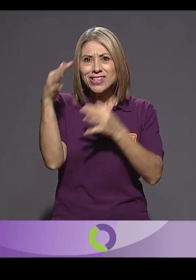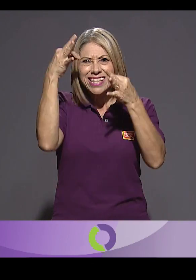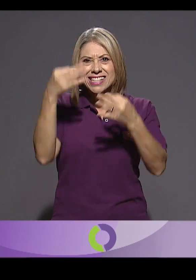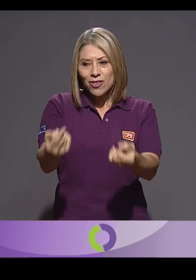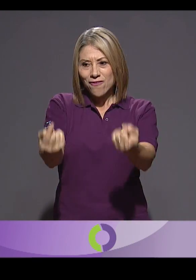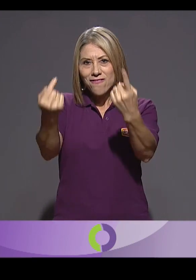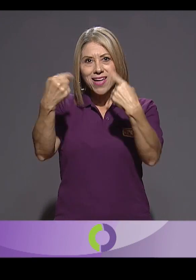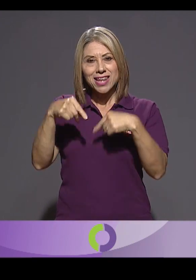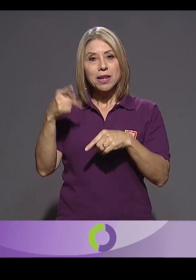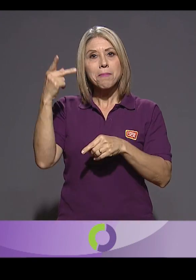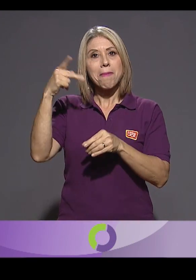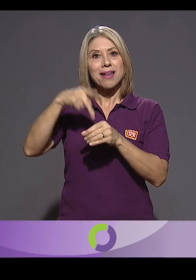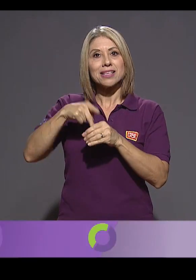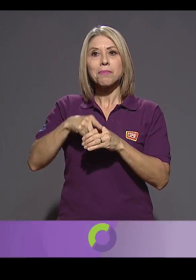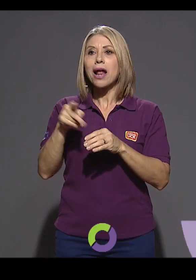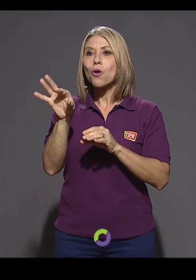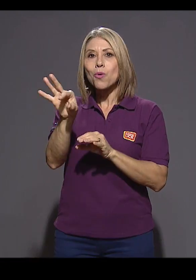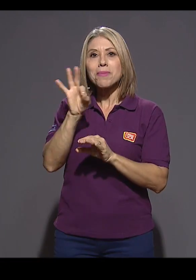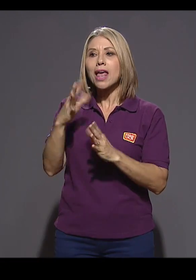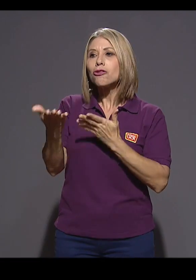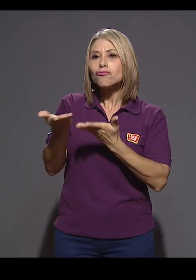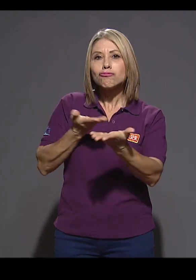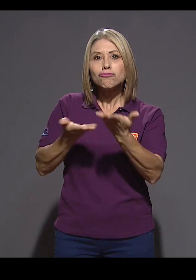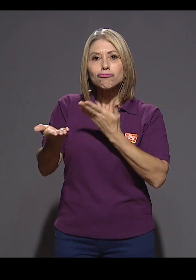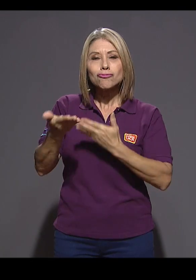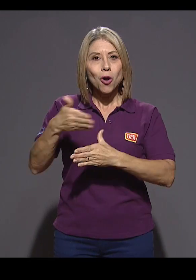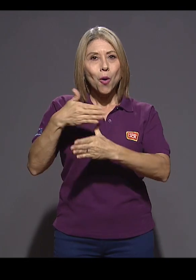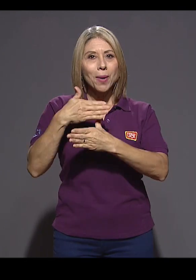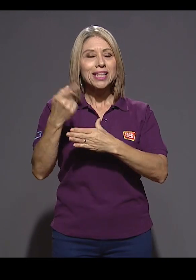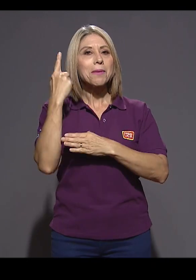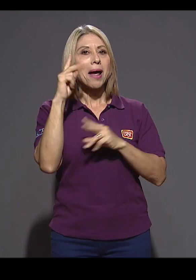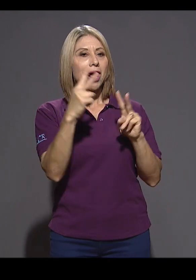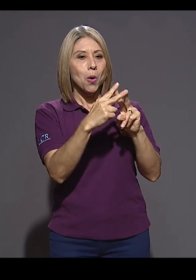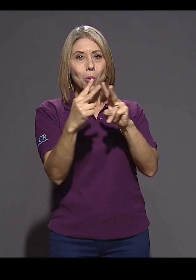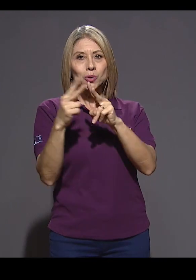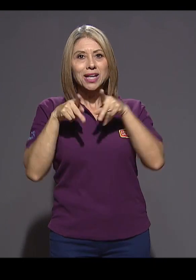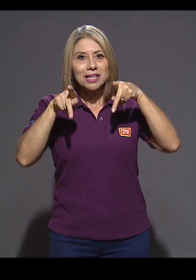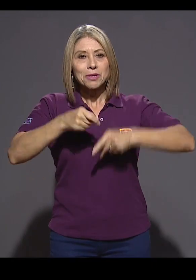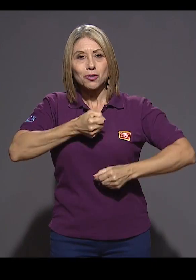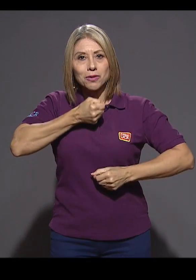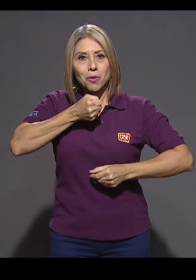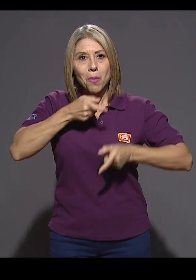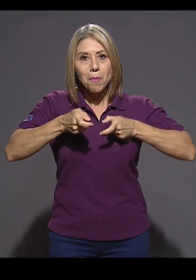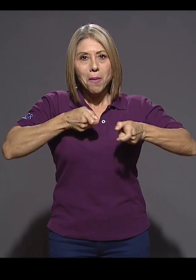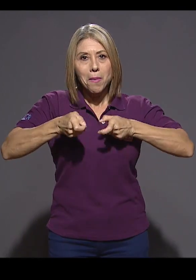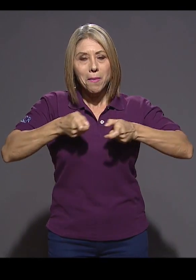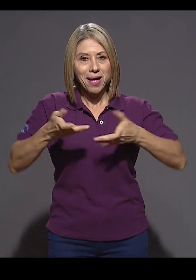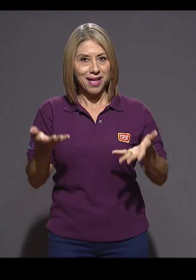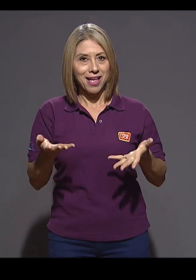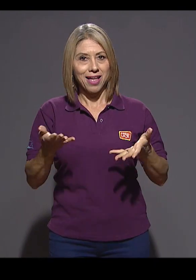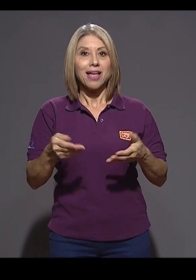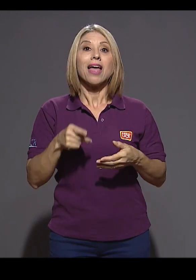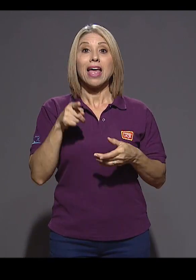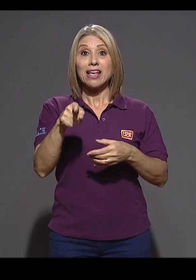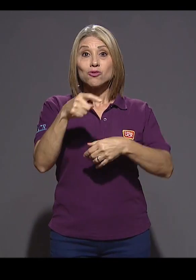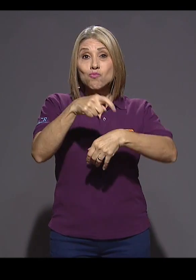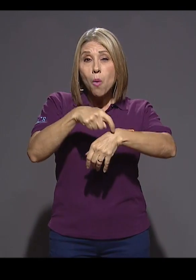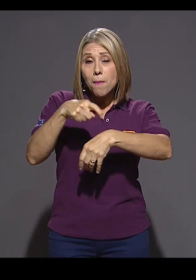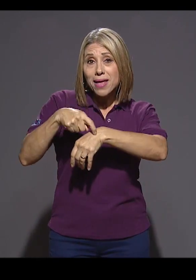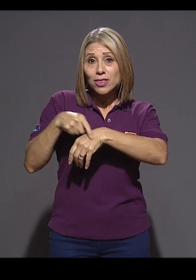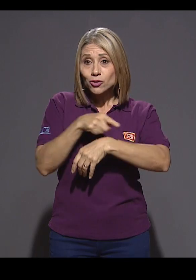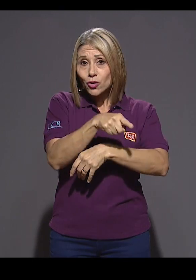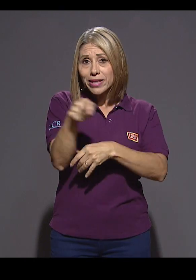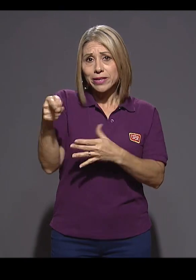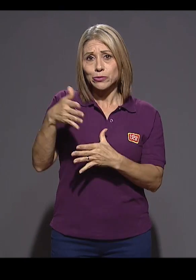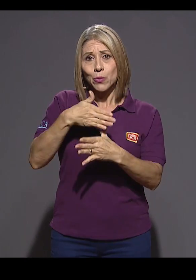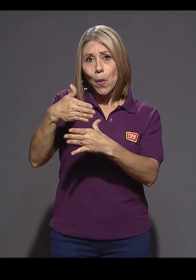participar como invitados para poder compartir y conocer a los locutores y locutoras, entonces siento que a partir como de esos momentos en donde